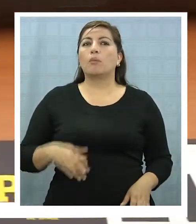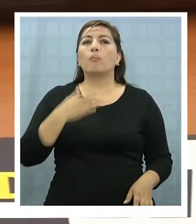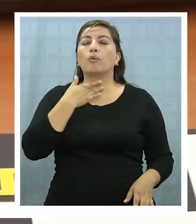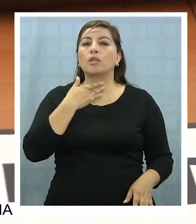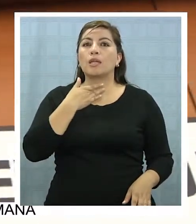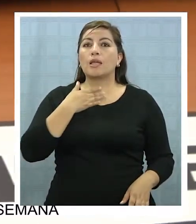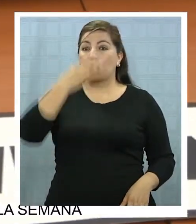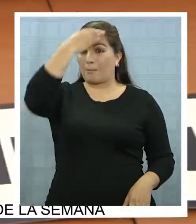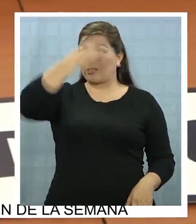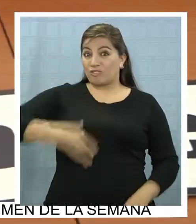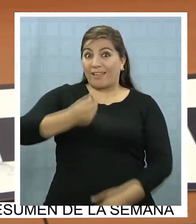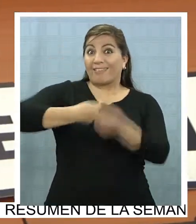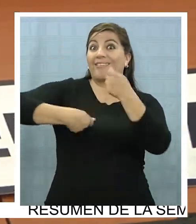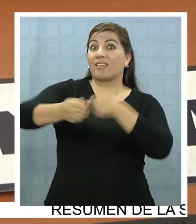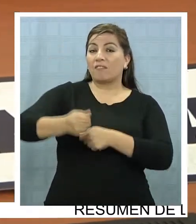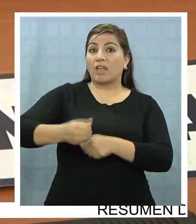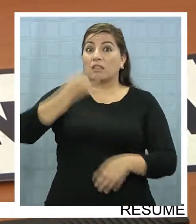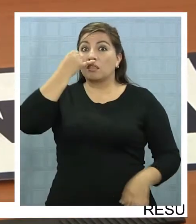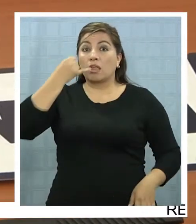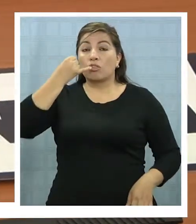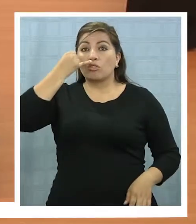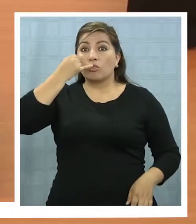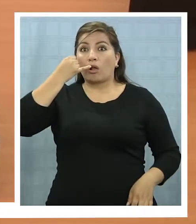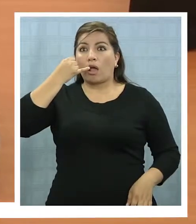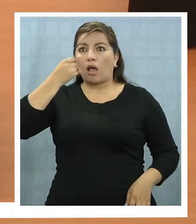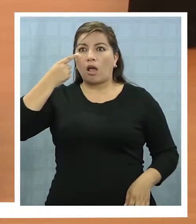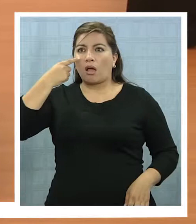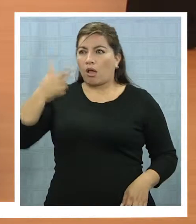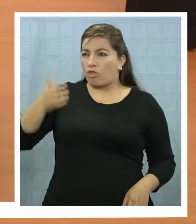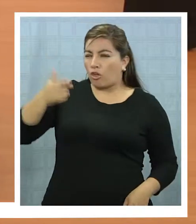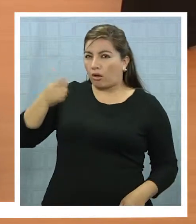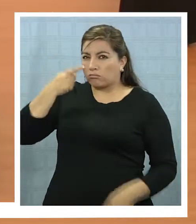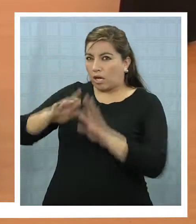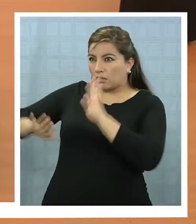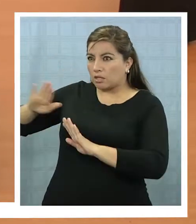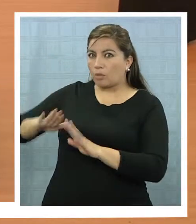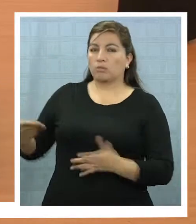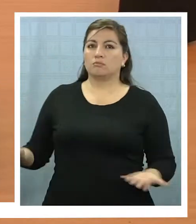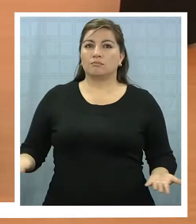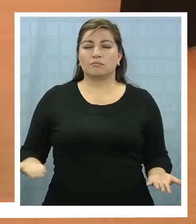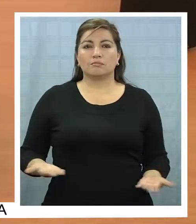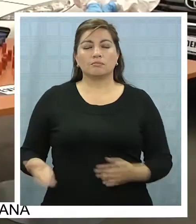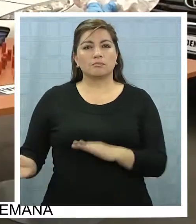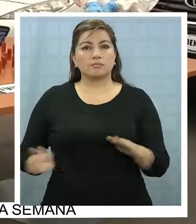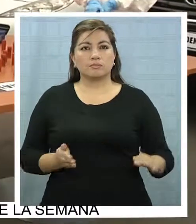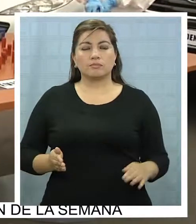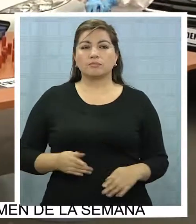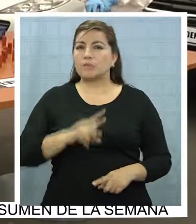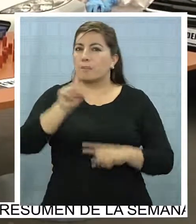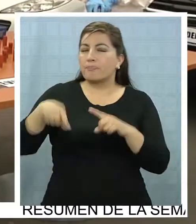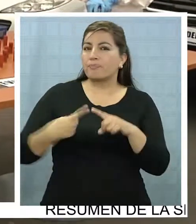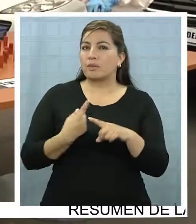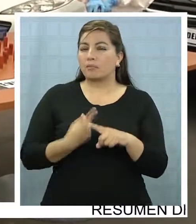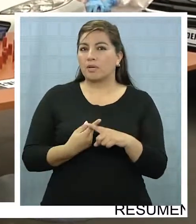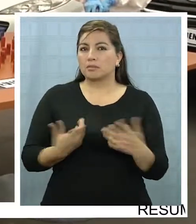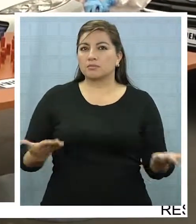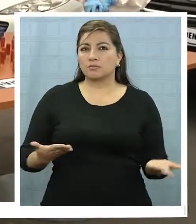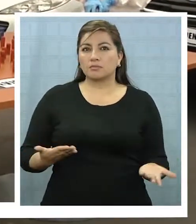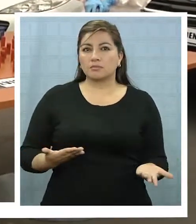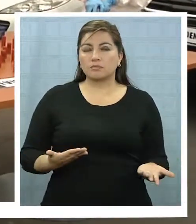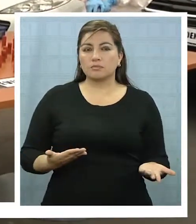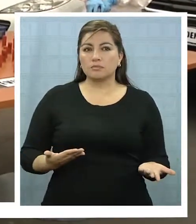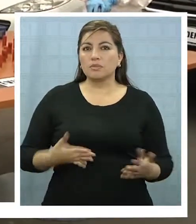narcotraficantes para evitar las denominadas quitadas y en ajuste de cuentas. El valor agregado se encuentra a través de la